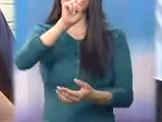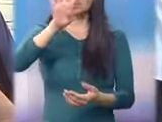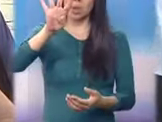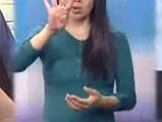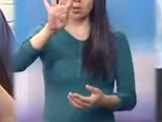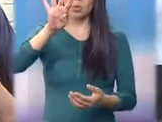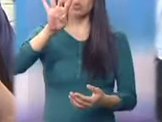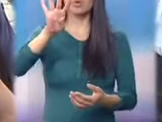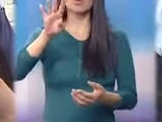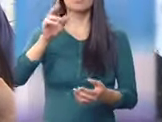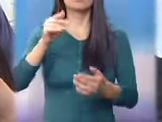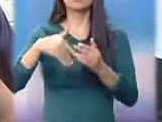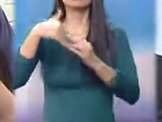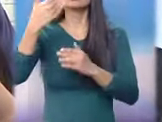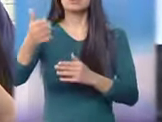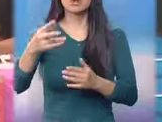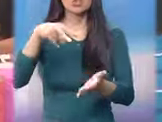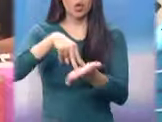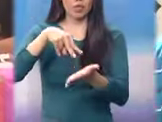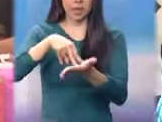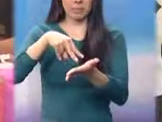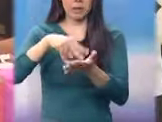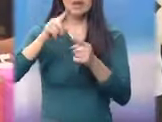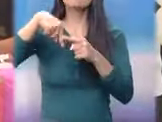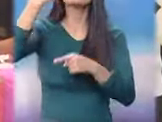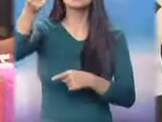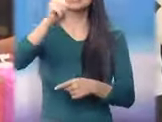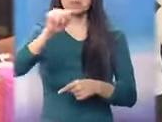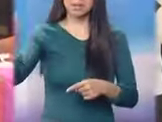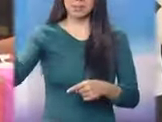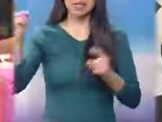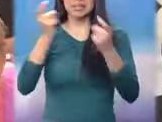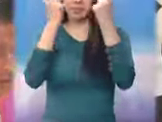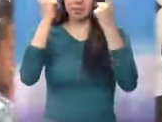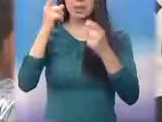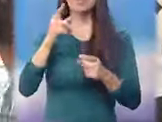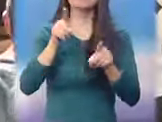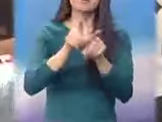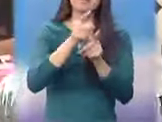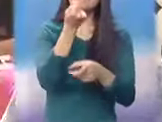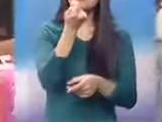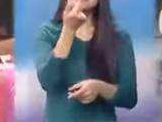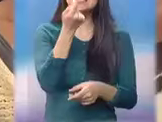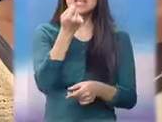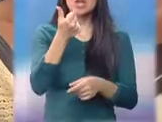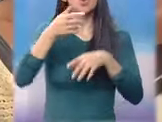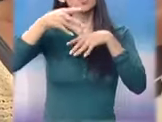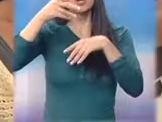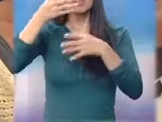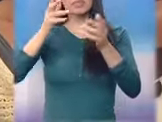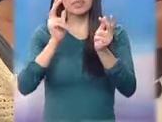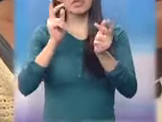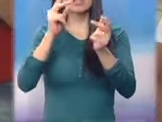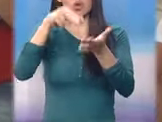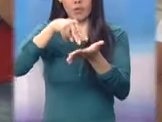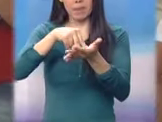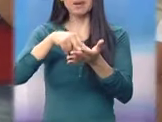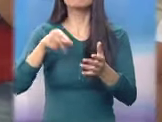de noviembre, la próxima semana, y el día 25 haremos la marcha. Estamos